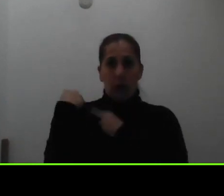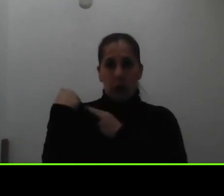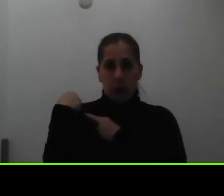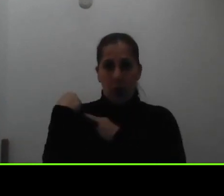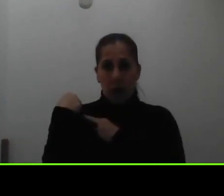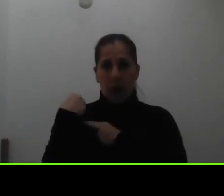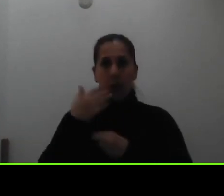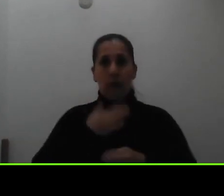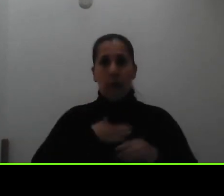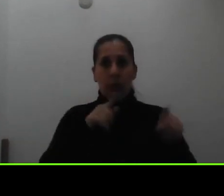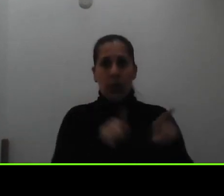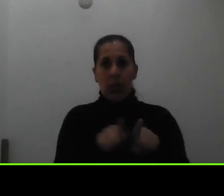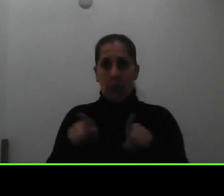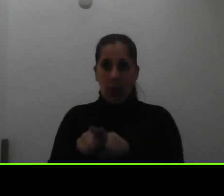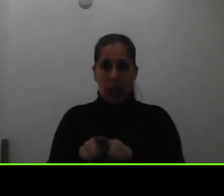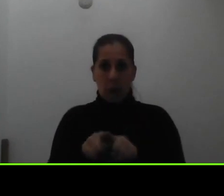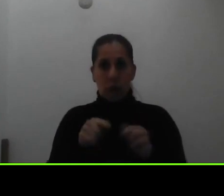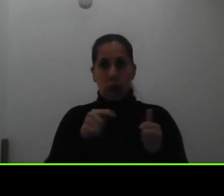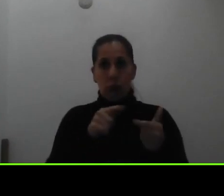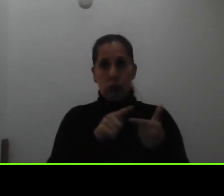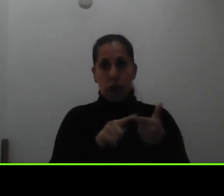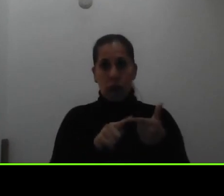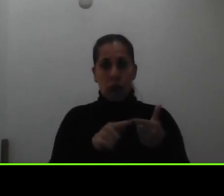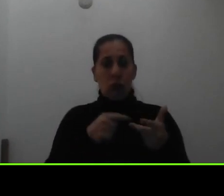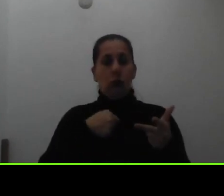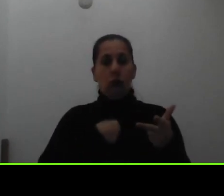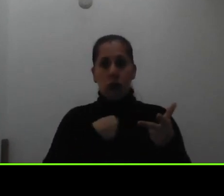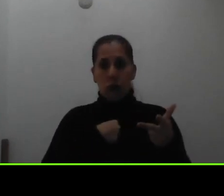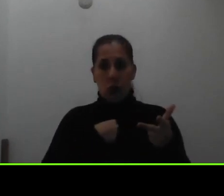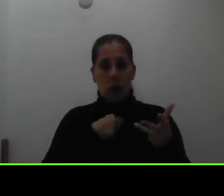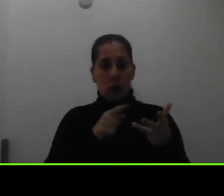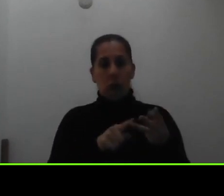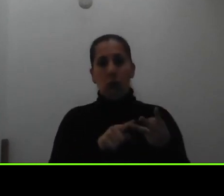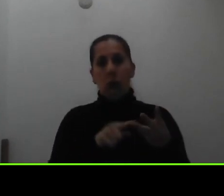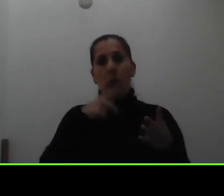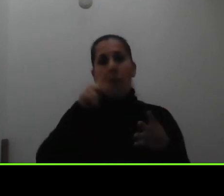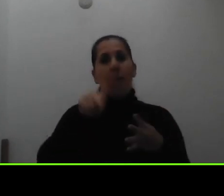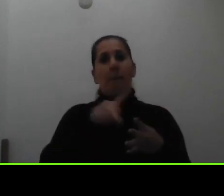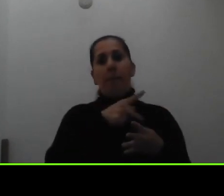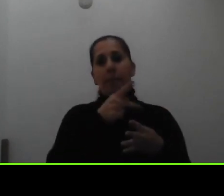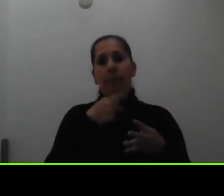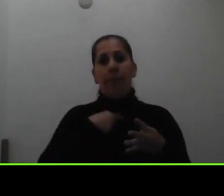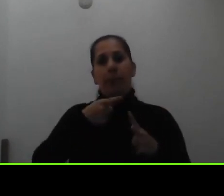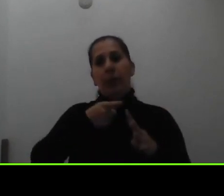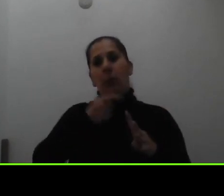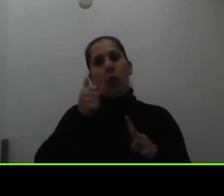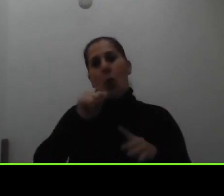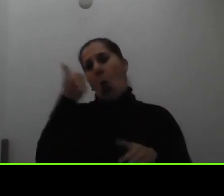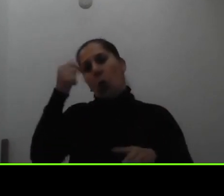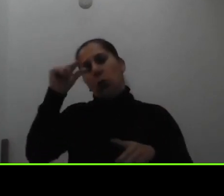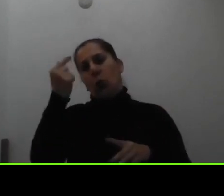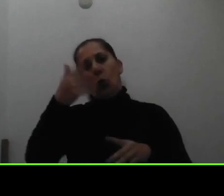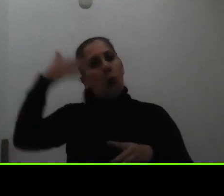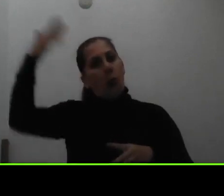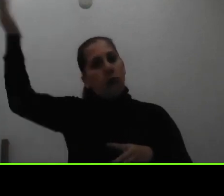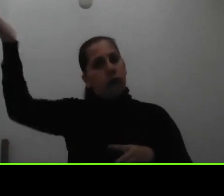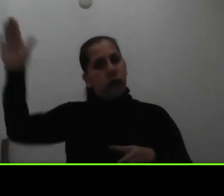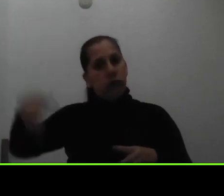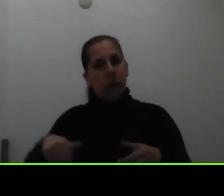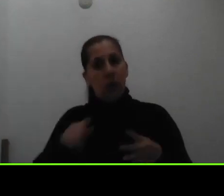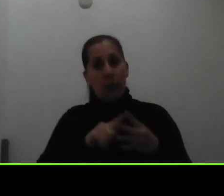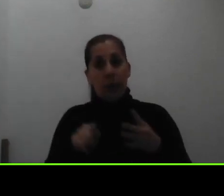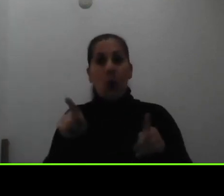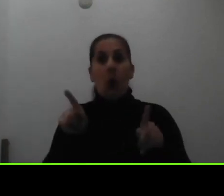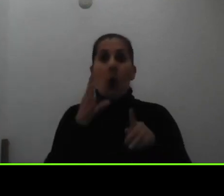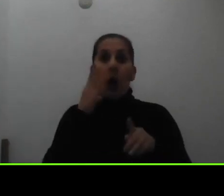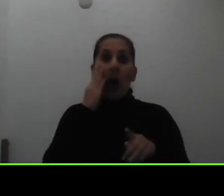mis hermanos de mi persona que soy la solicitante y de un primo que viene de otro grupo familiar pero además mis abuelitos